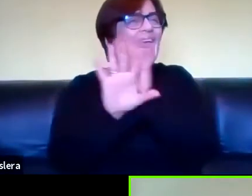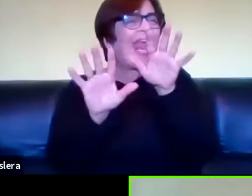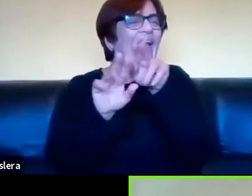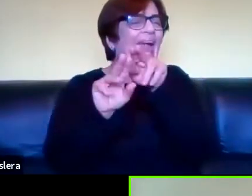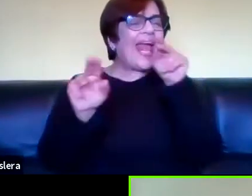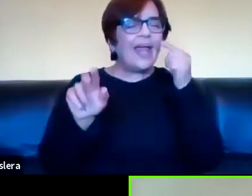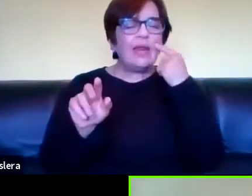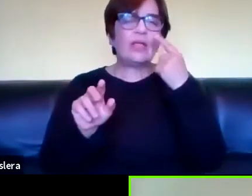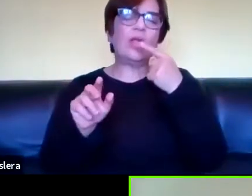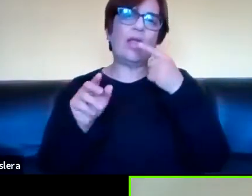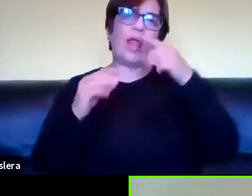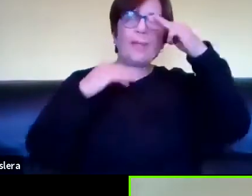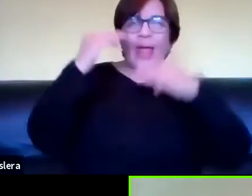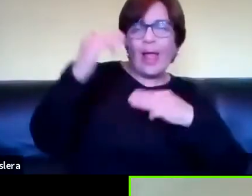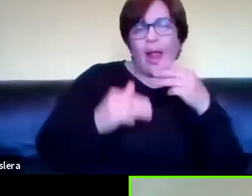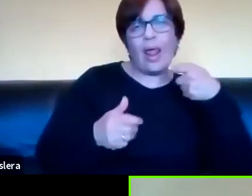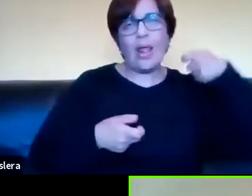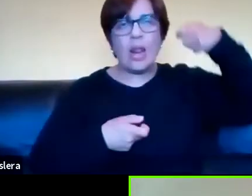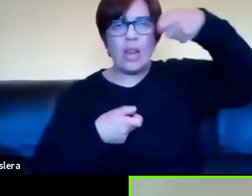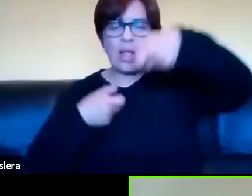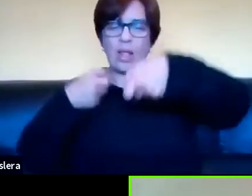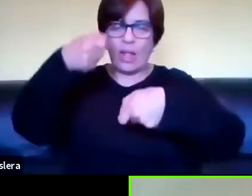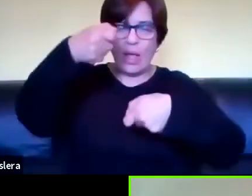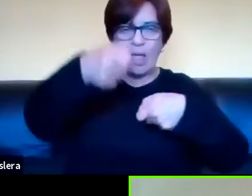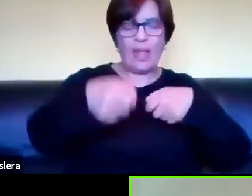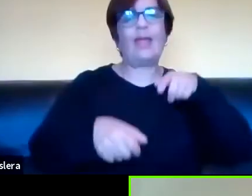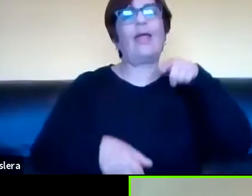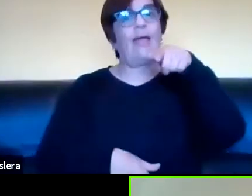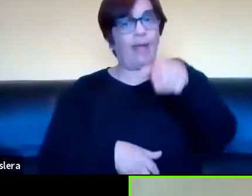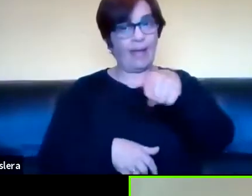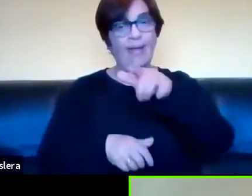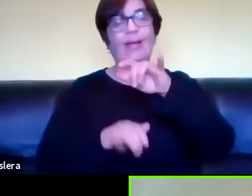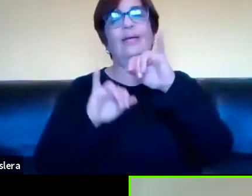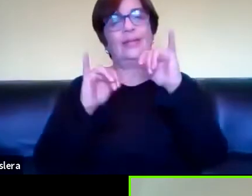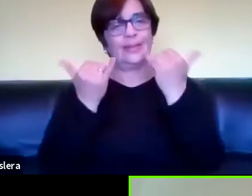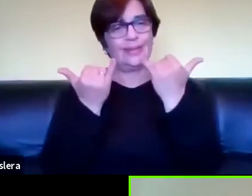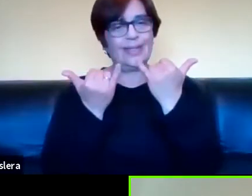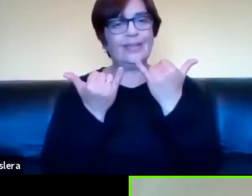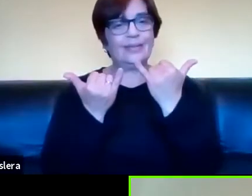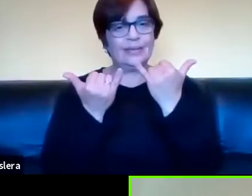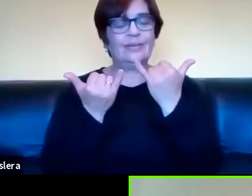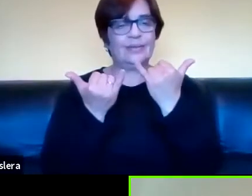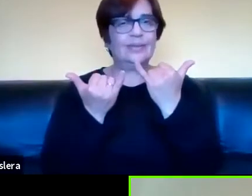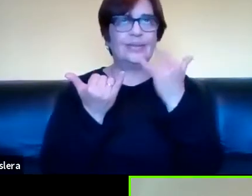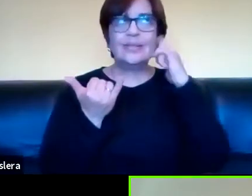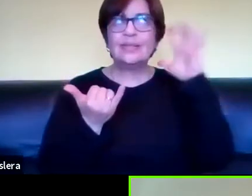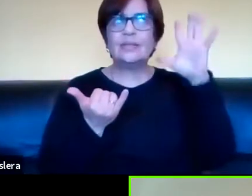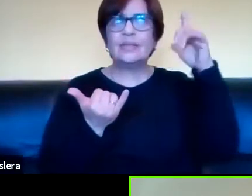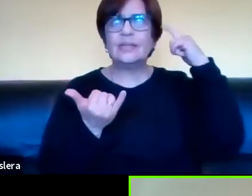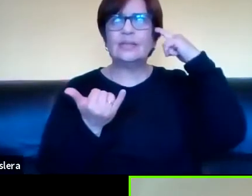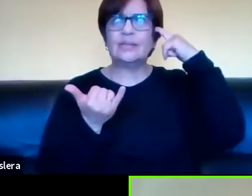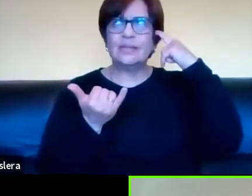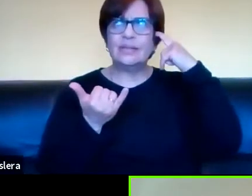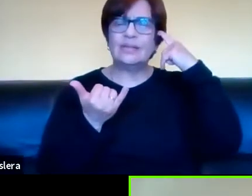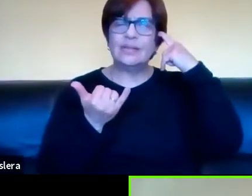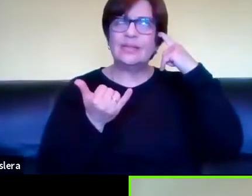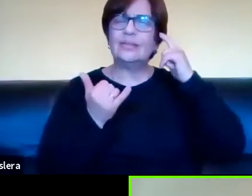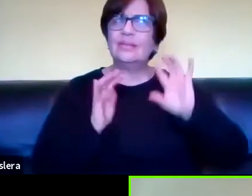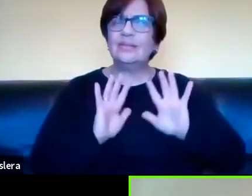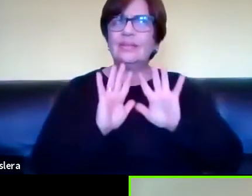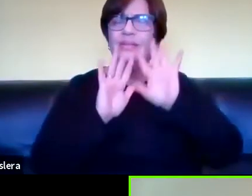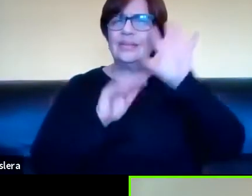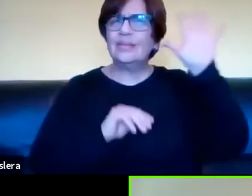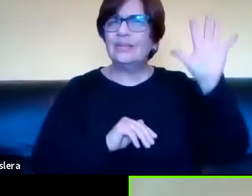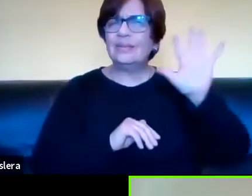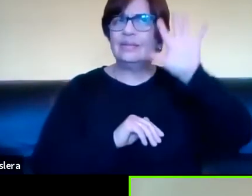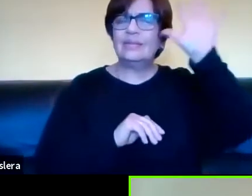hago metáforas y etc ahí estoy haciendo o sea que a nivel psicolingüístico es muy parecido o es igual similar